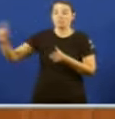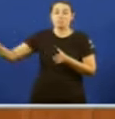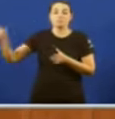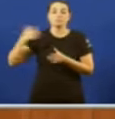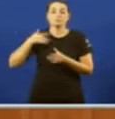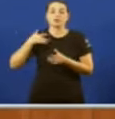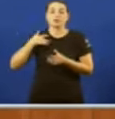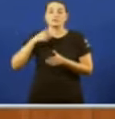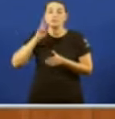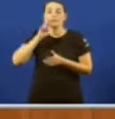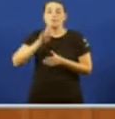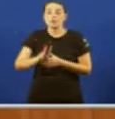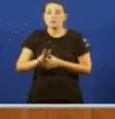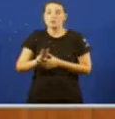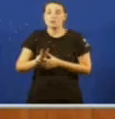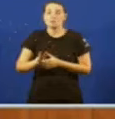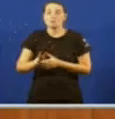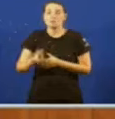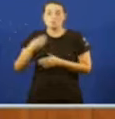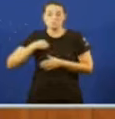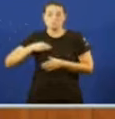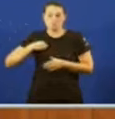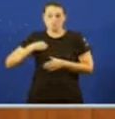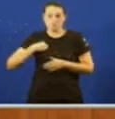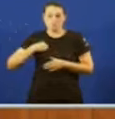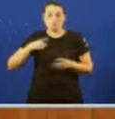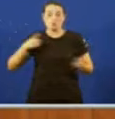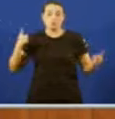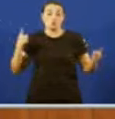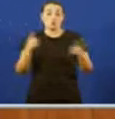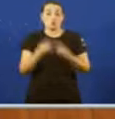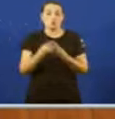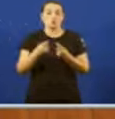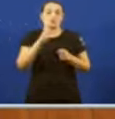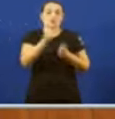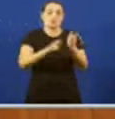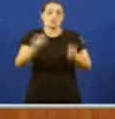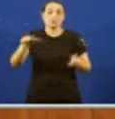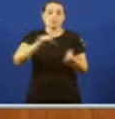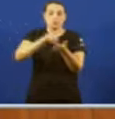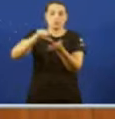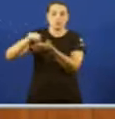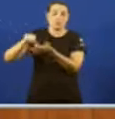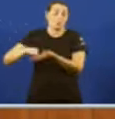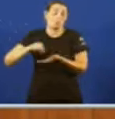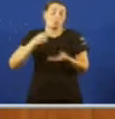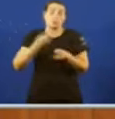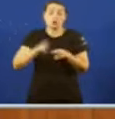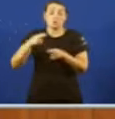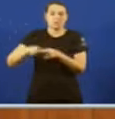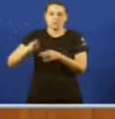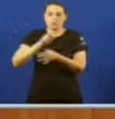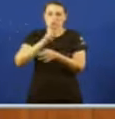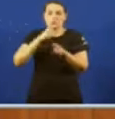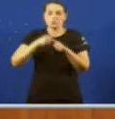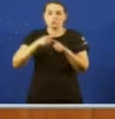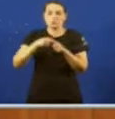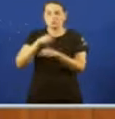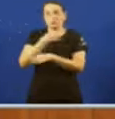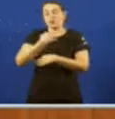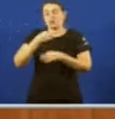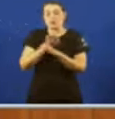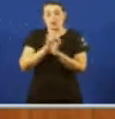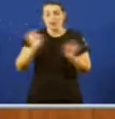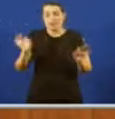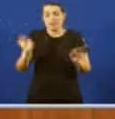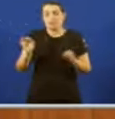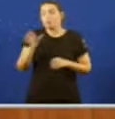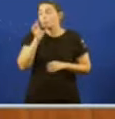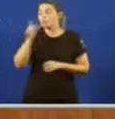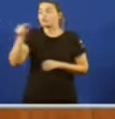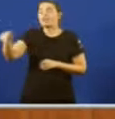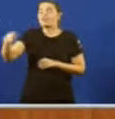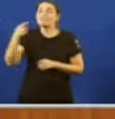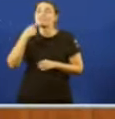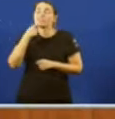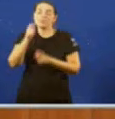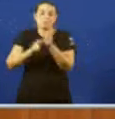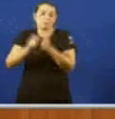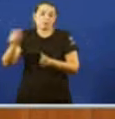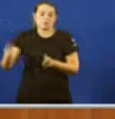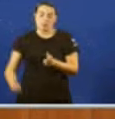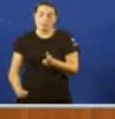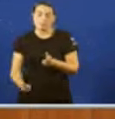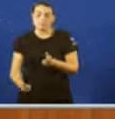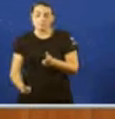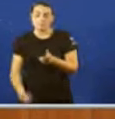enemigo exterior Común a todos os galegos Que nada ten que ver Cos políticas de xunta O que él denomina O terrorismo incendiario Un exercicio de